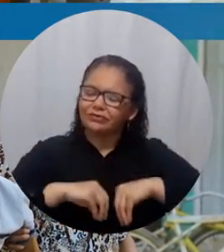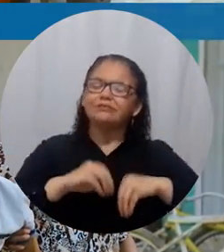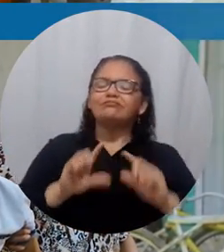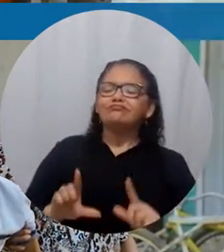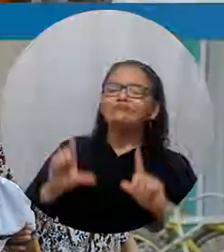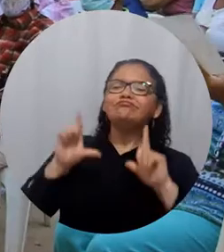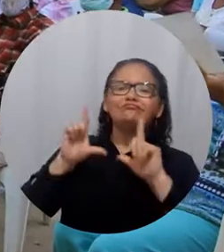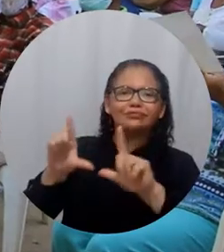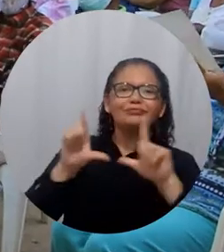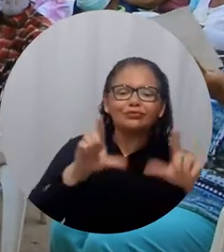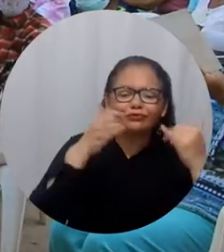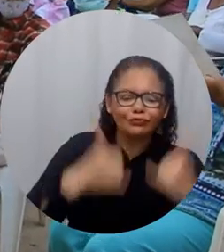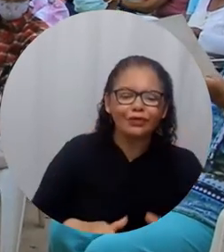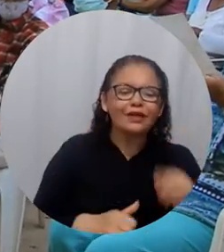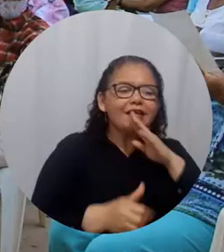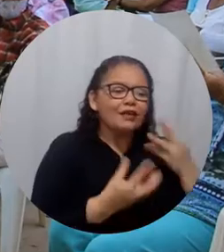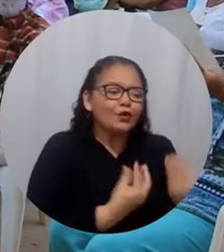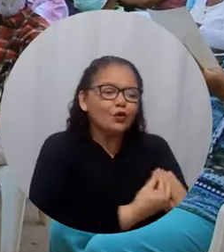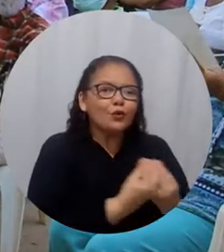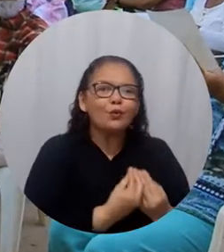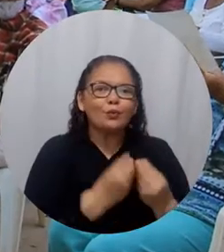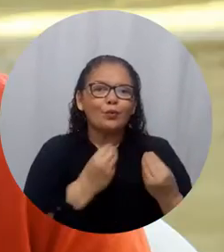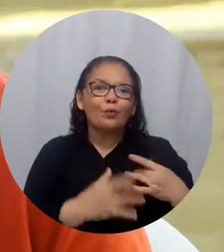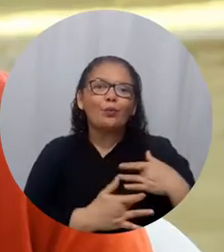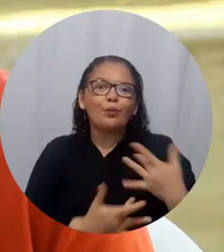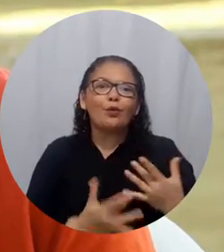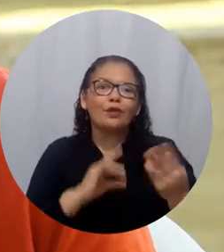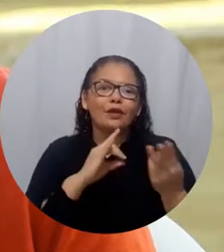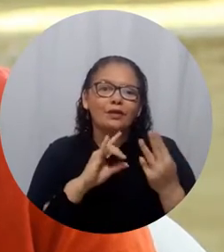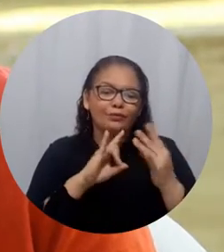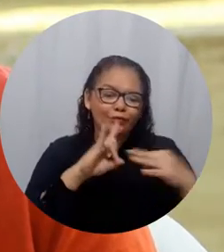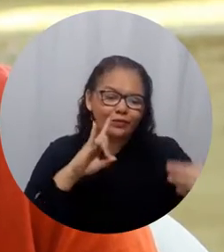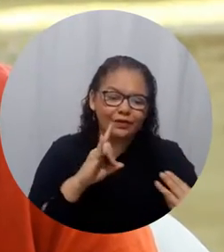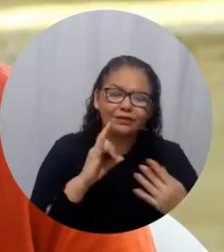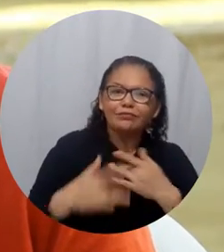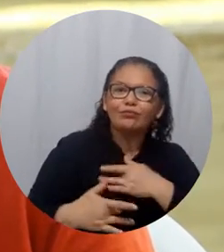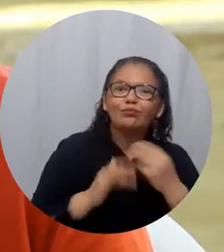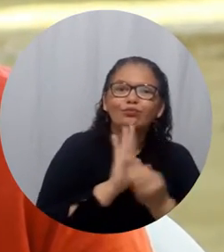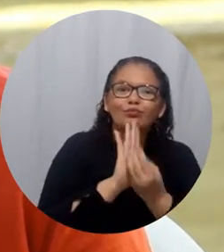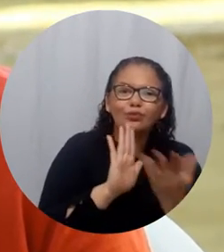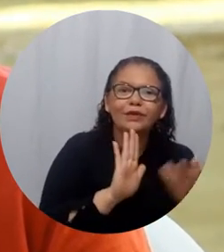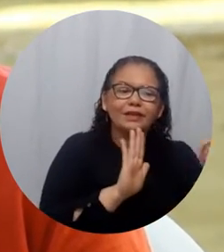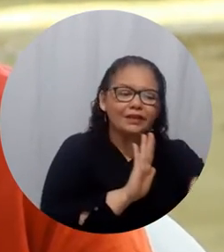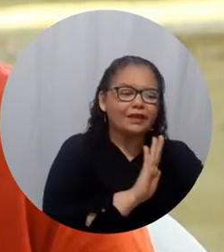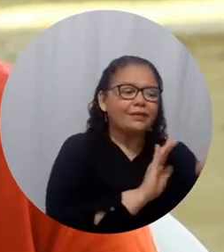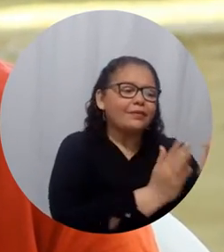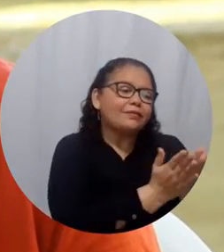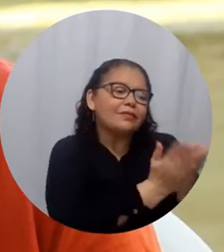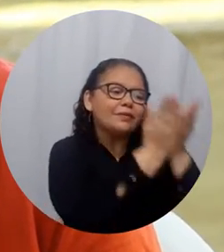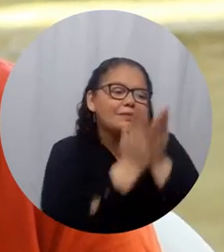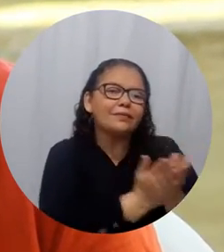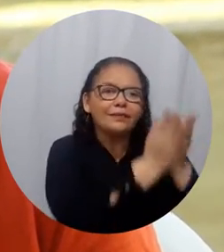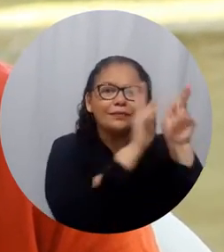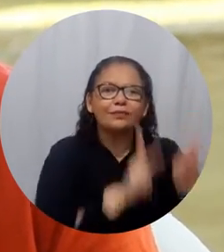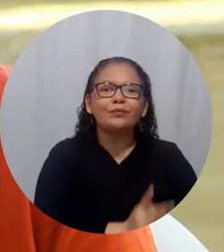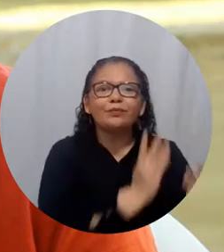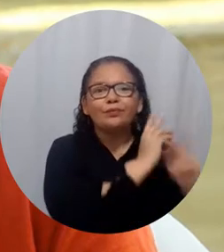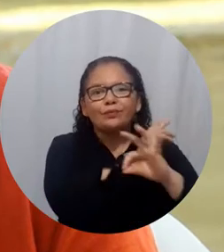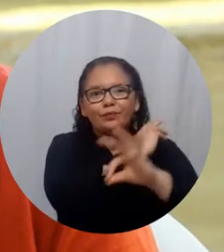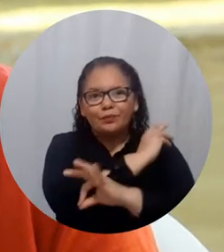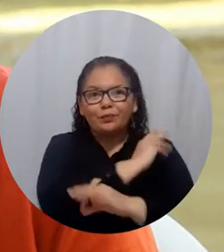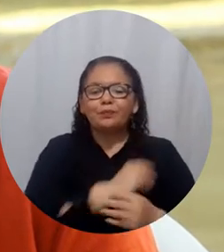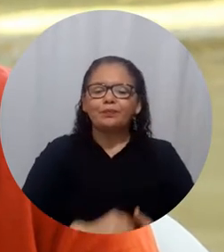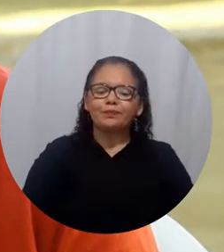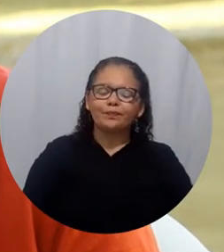estudiantes del programa de psicología Me parece que desde que hemos venido trabajando todos estos años se ha notado